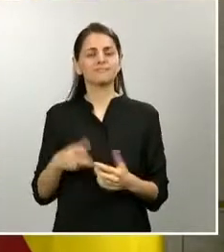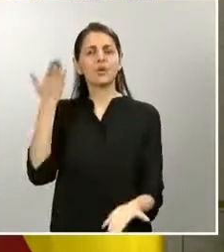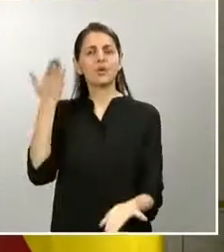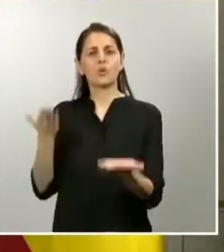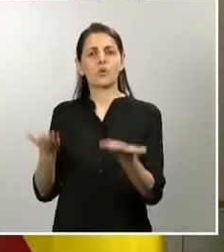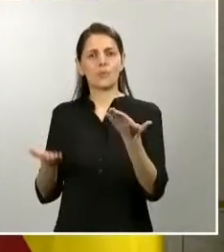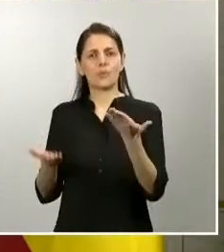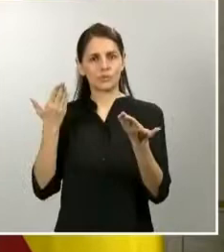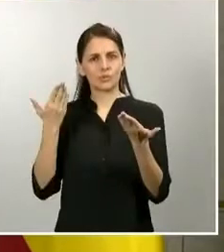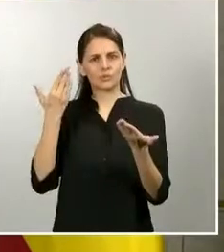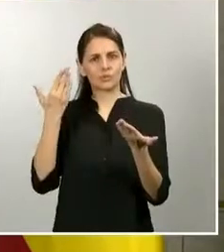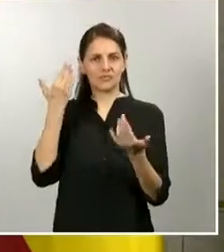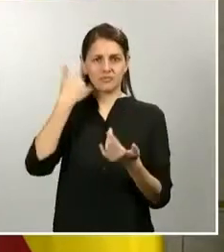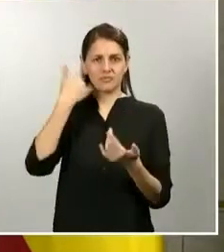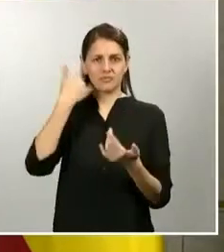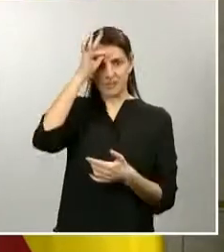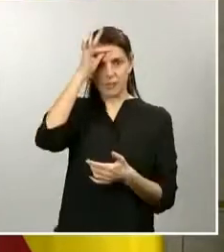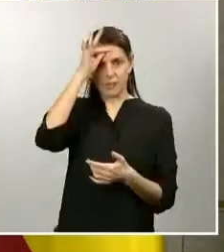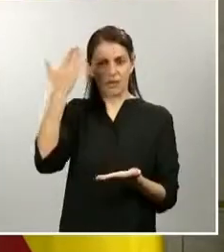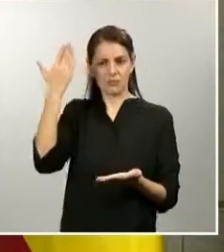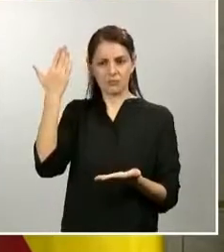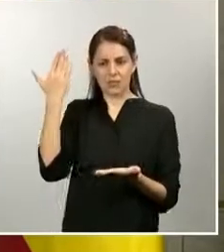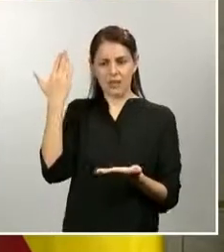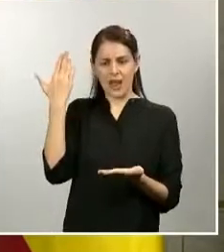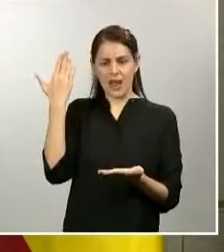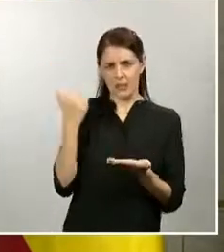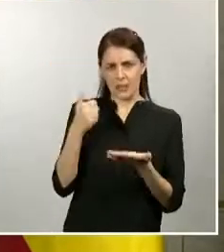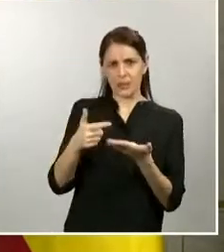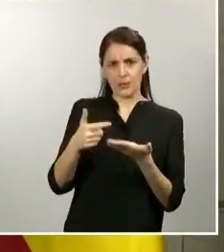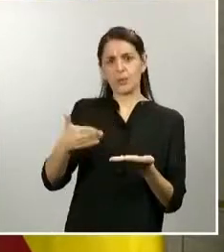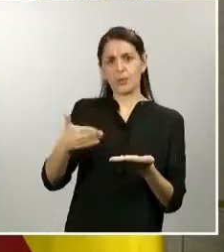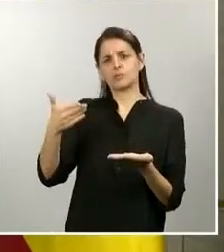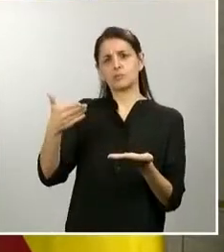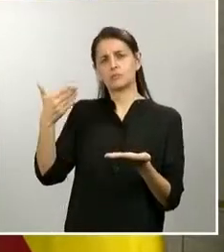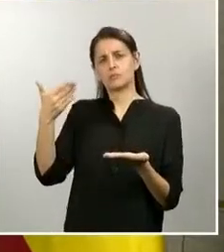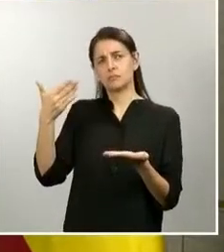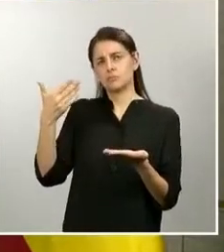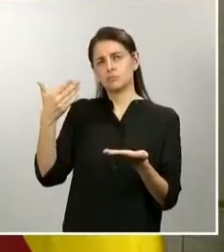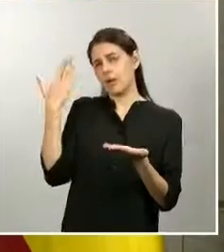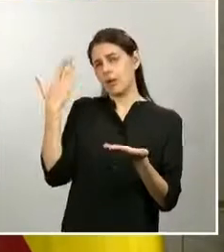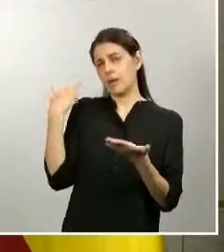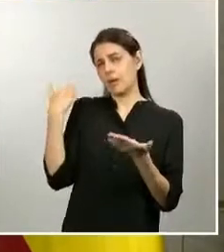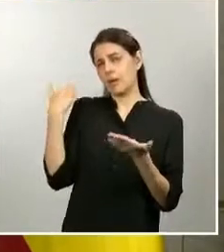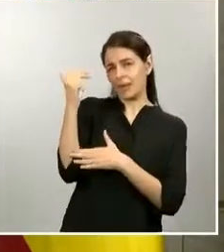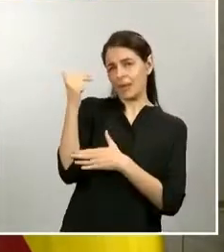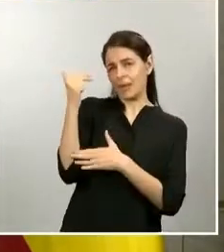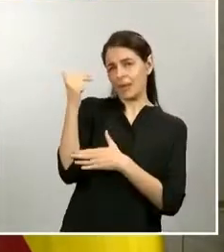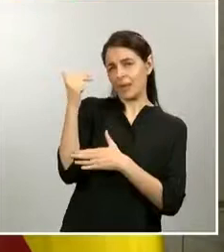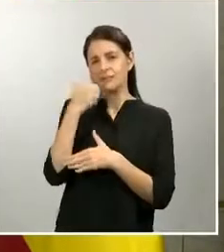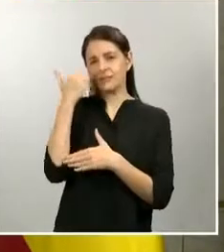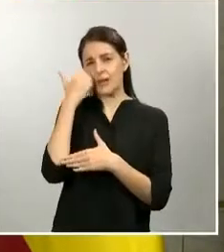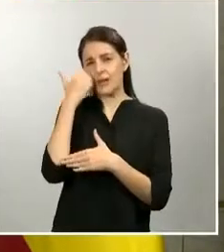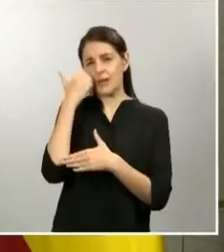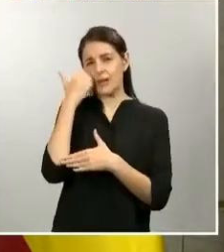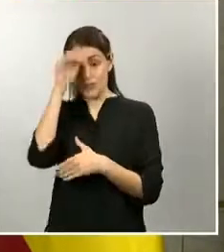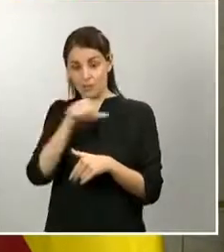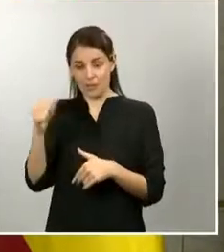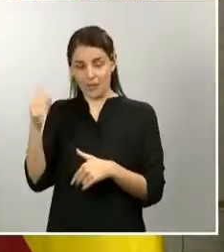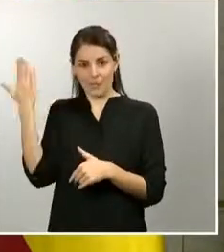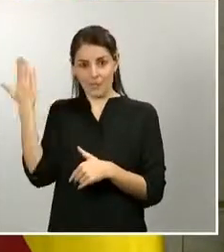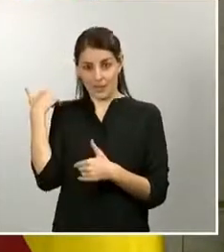vamos, que terminó ayer, viernes, sábado y domingo, que fue el inicio del periodo vacacional con el correspondiente al año pasado,